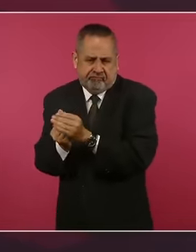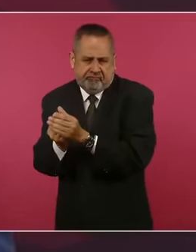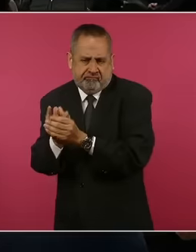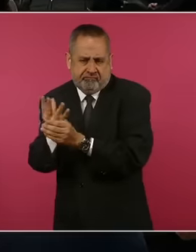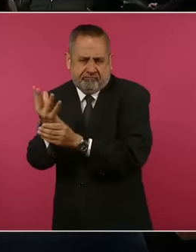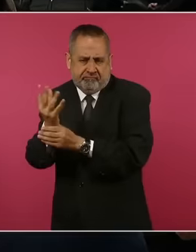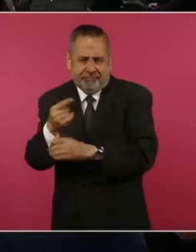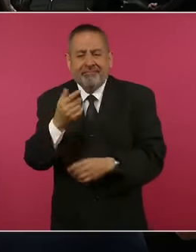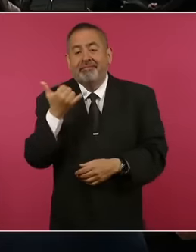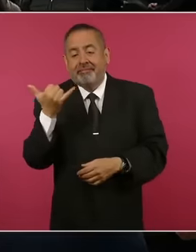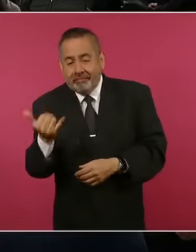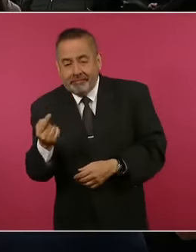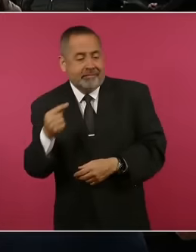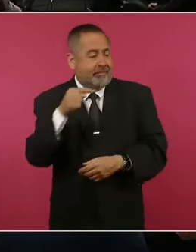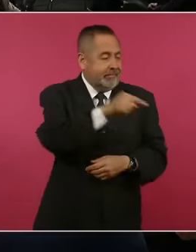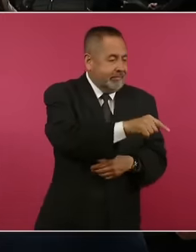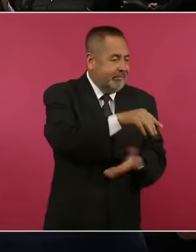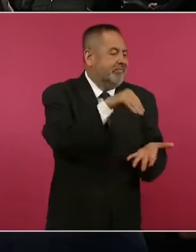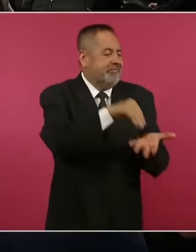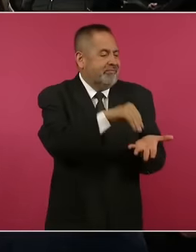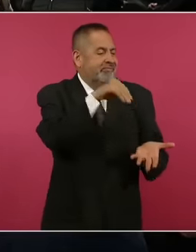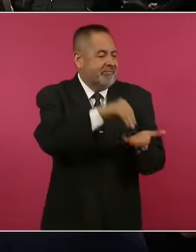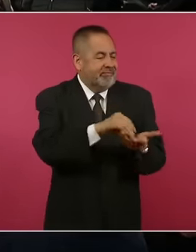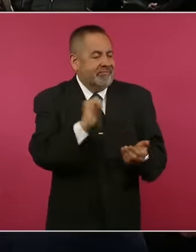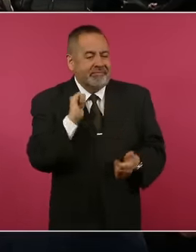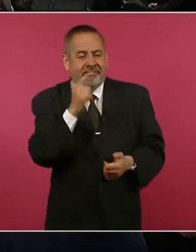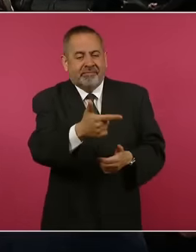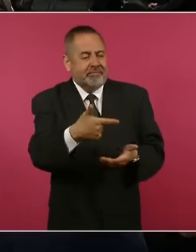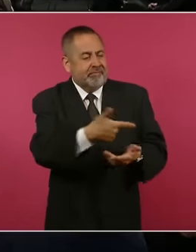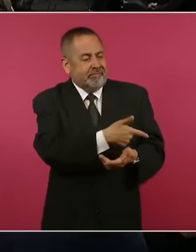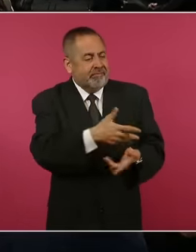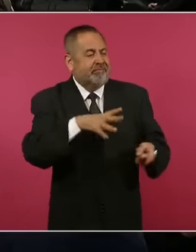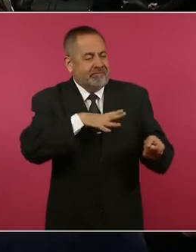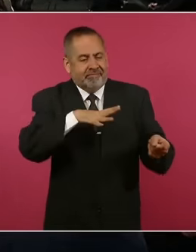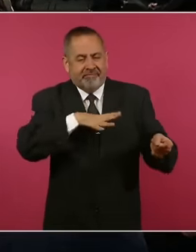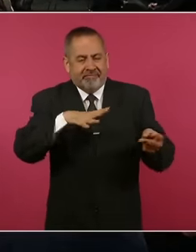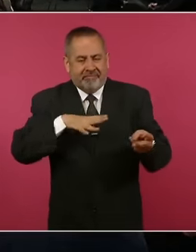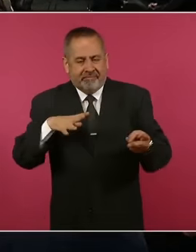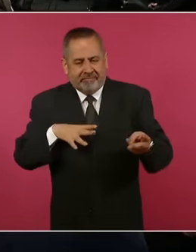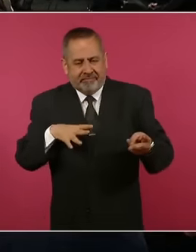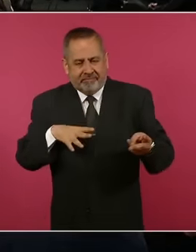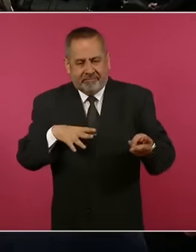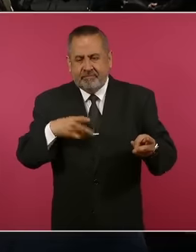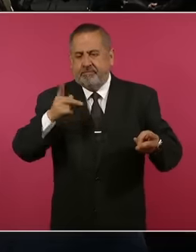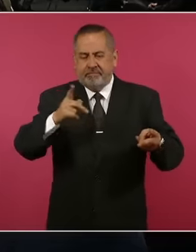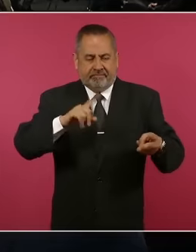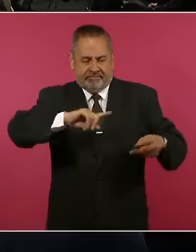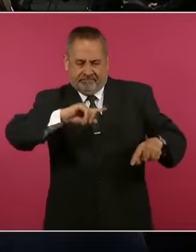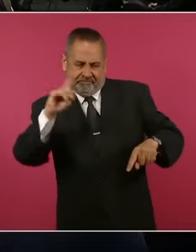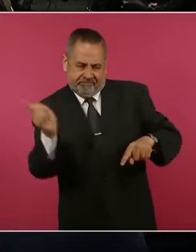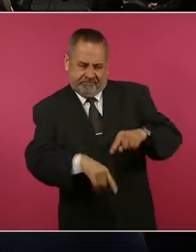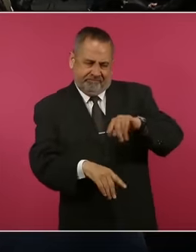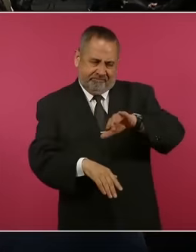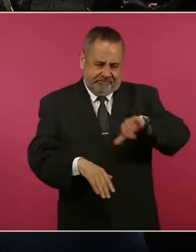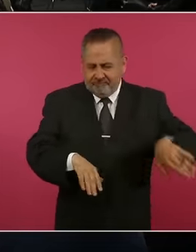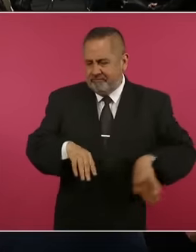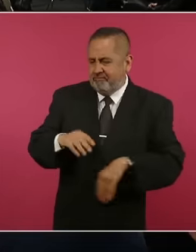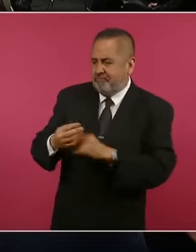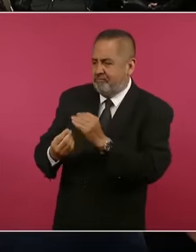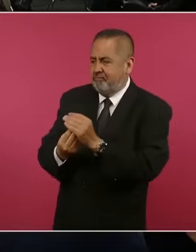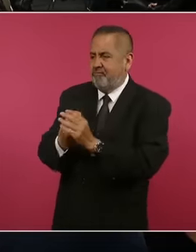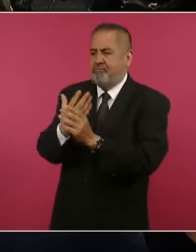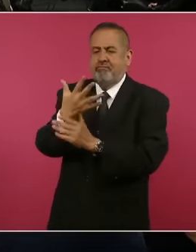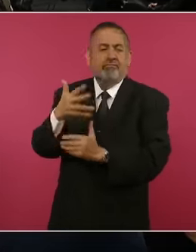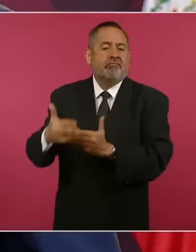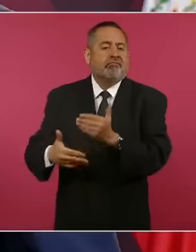no acaba de irse, pero ya empezó un proceso de cambio que es